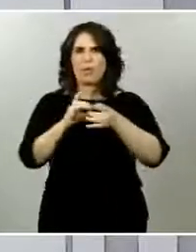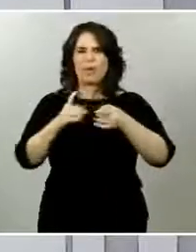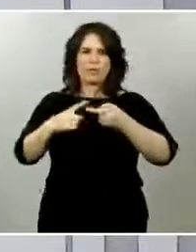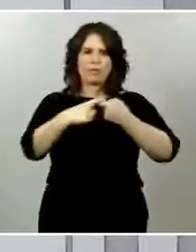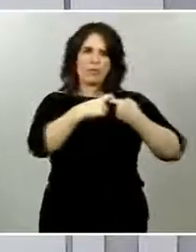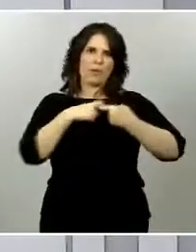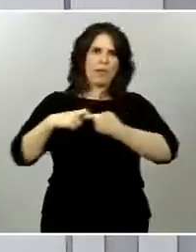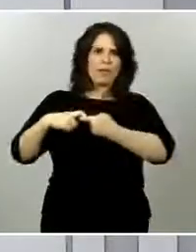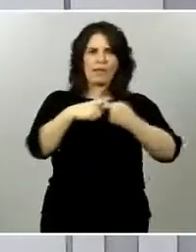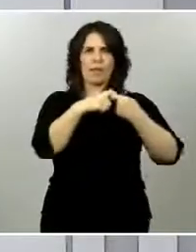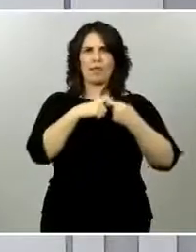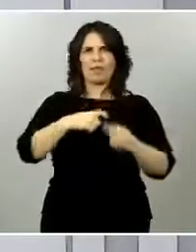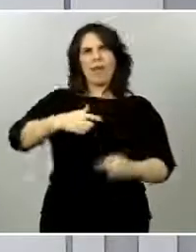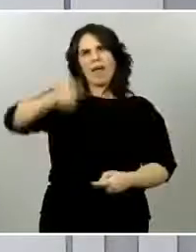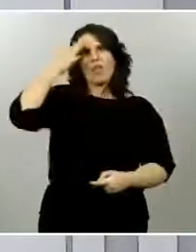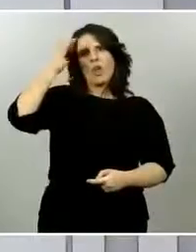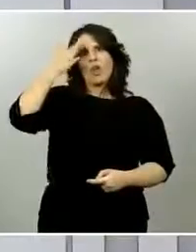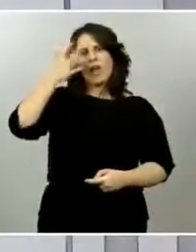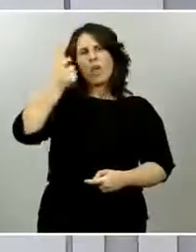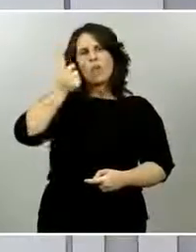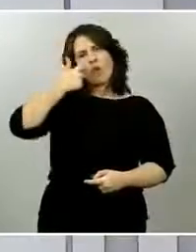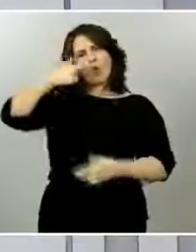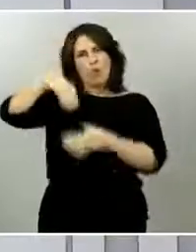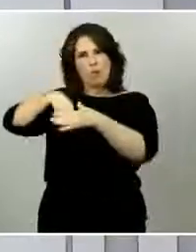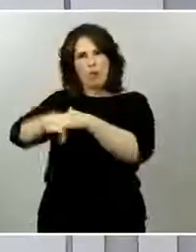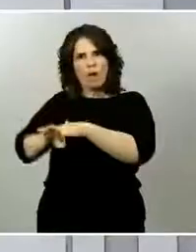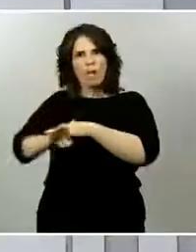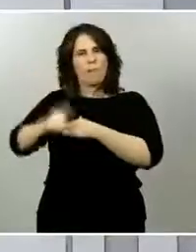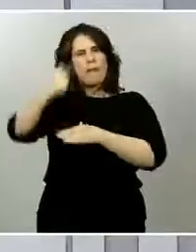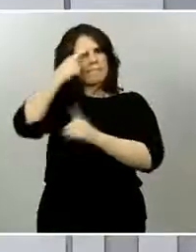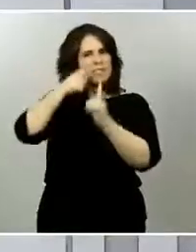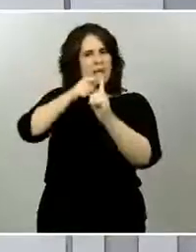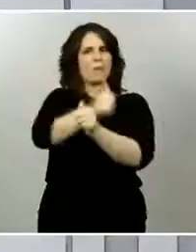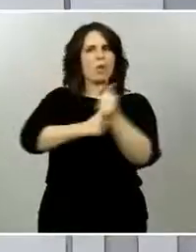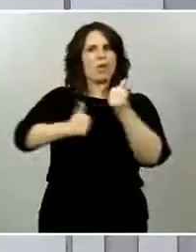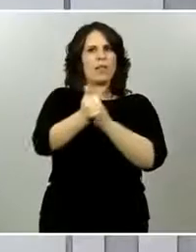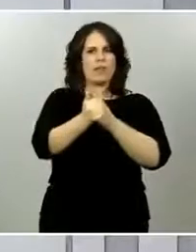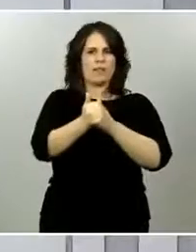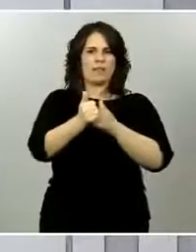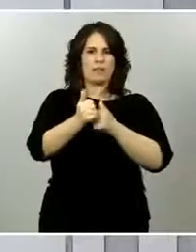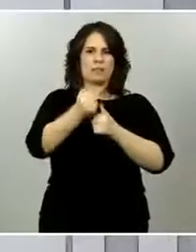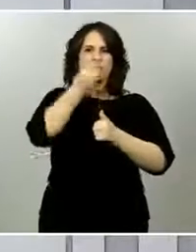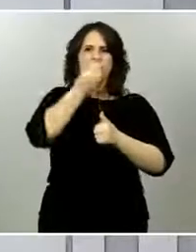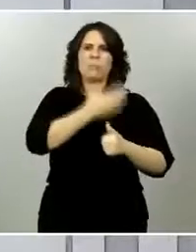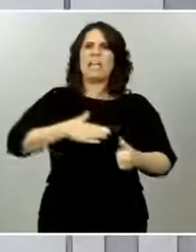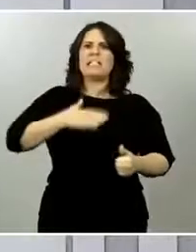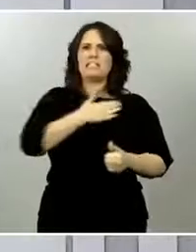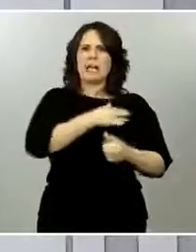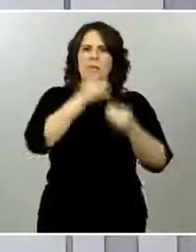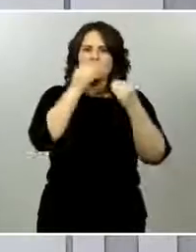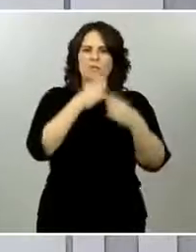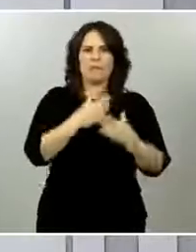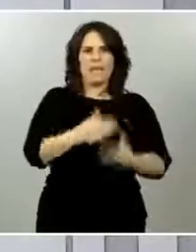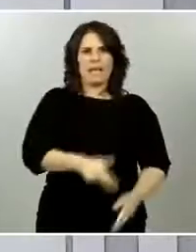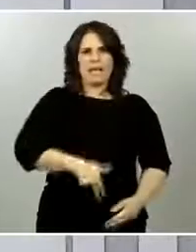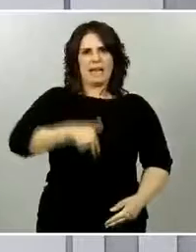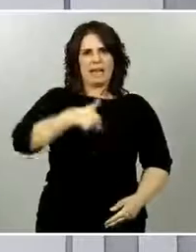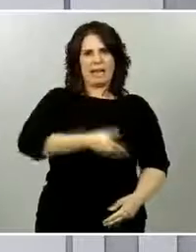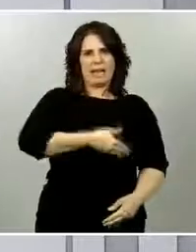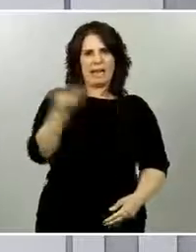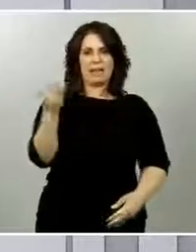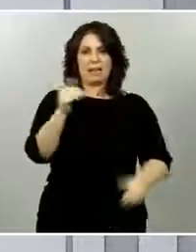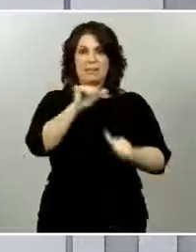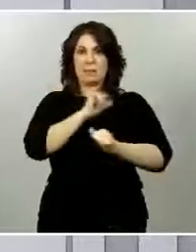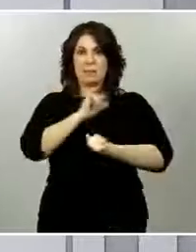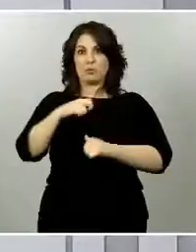Unión Europea, desde la unidad, desde la coordinación, desde la solidaridad, aparcando las diferencias partidistas e ideológicas e